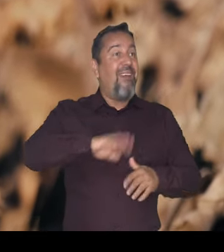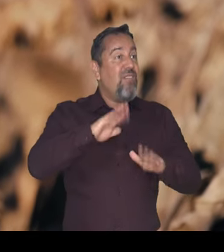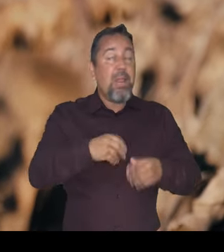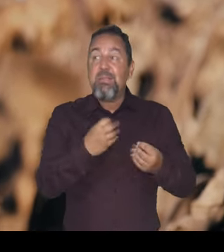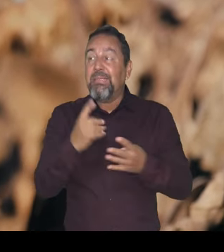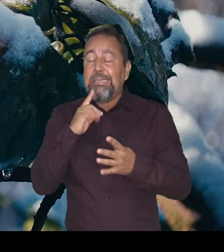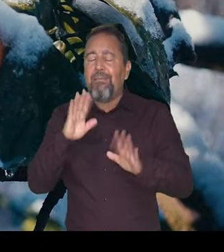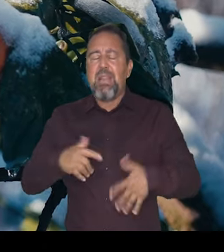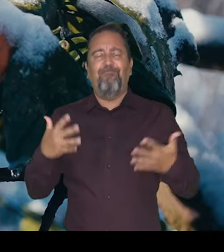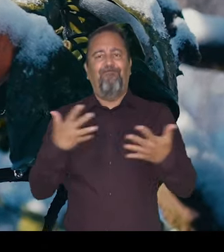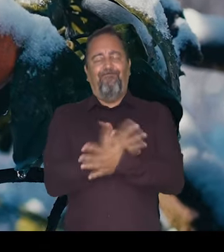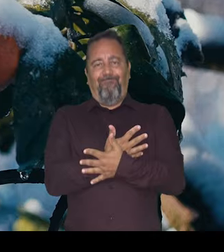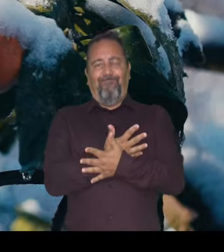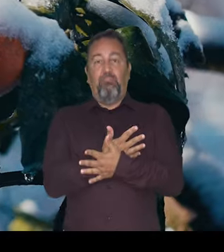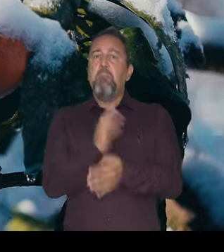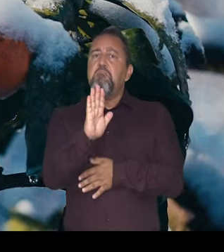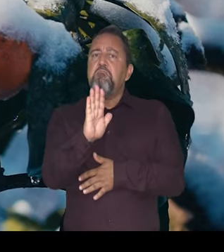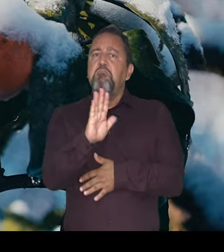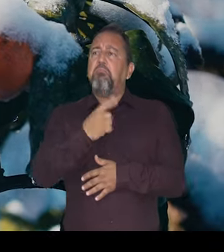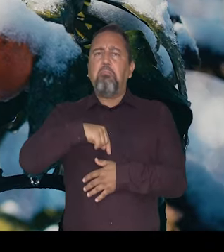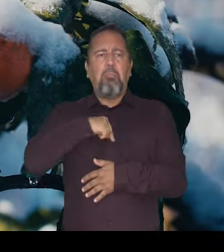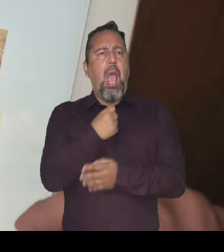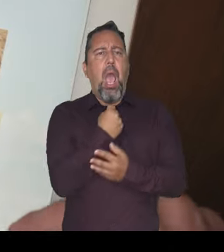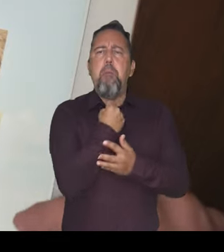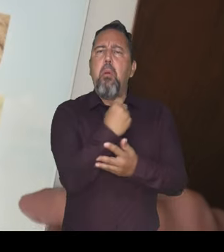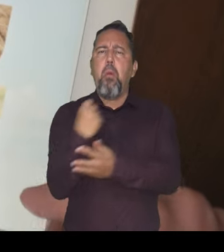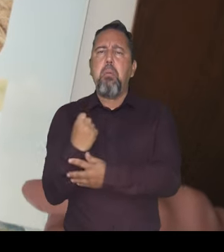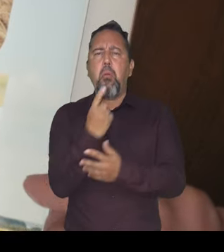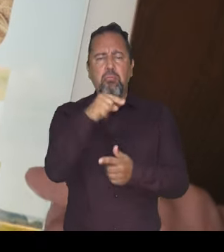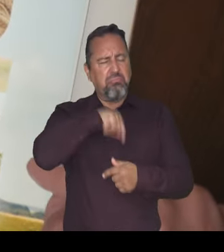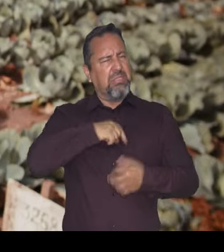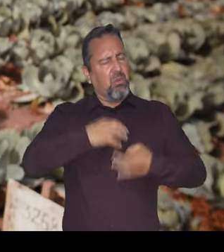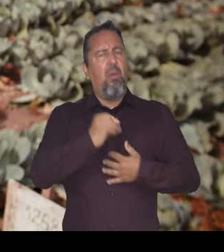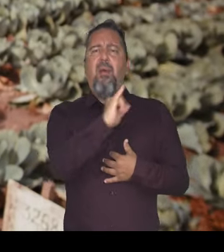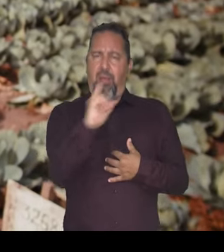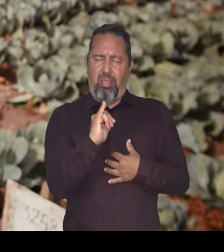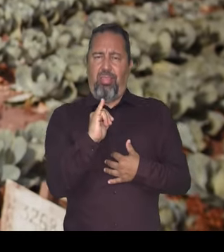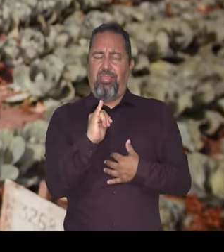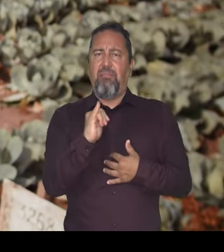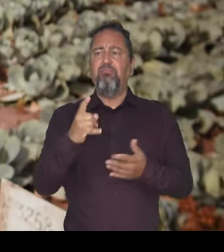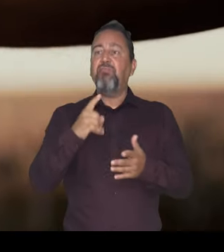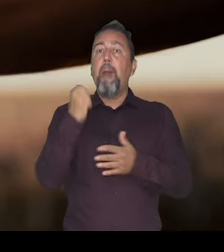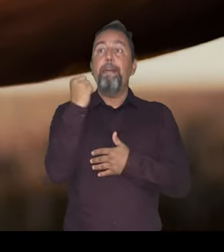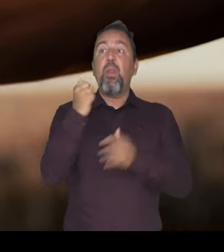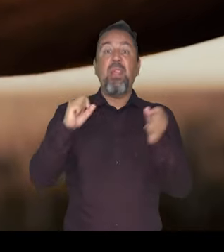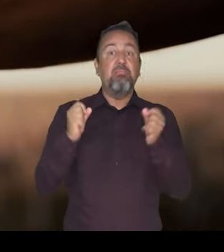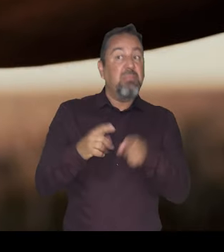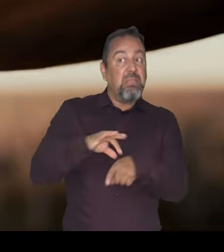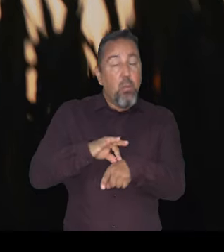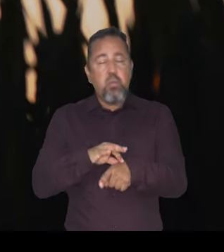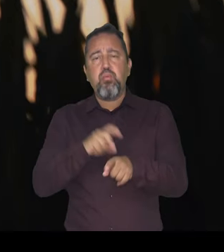Seguro que no todo saldrá como esperas. Pero cuentas con nuestro apoyo para sentirte seguro.